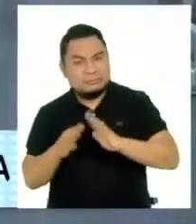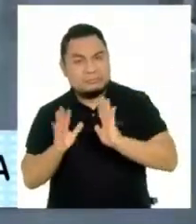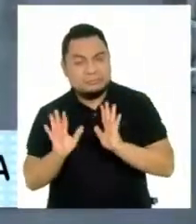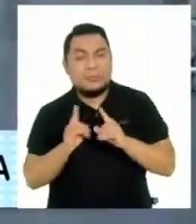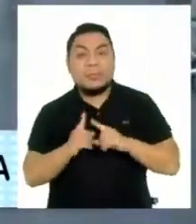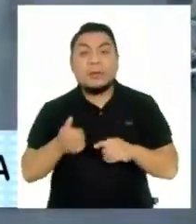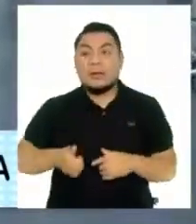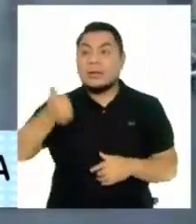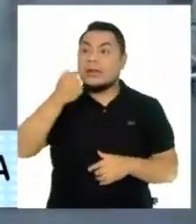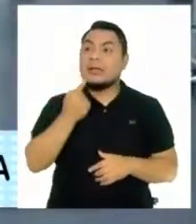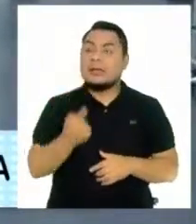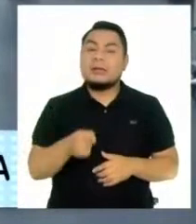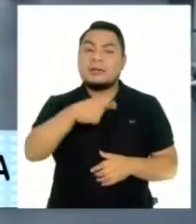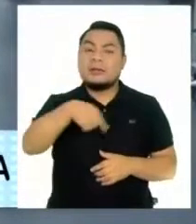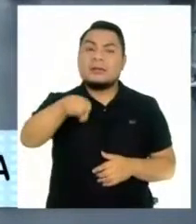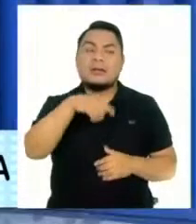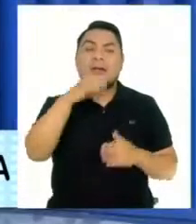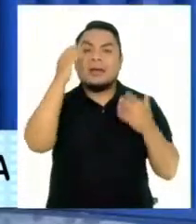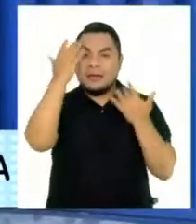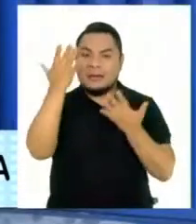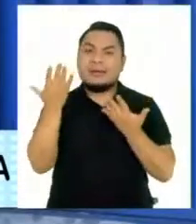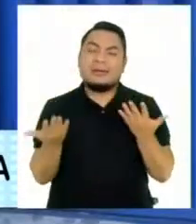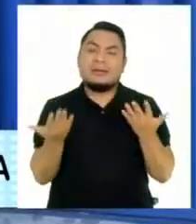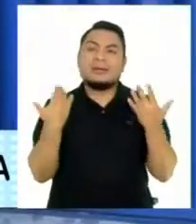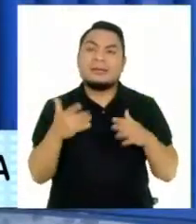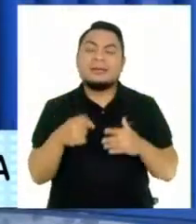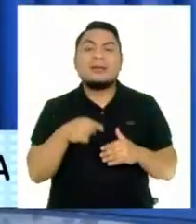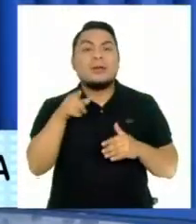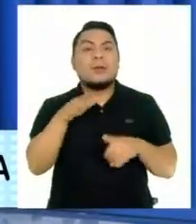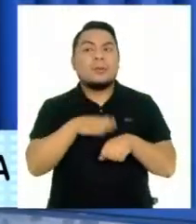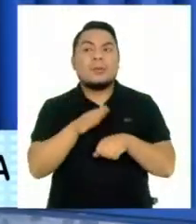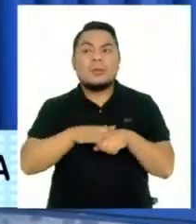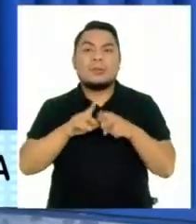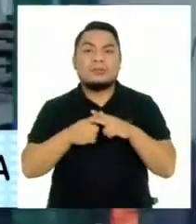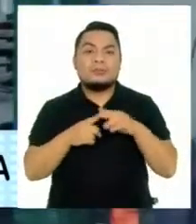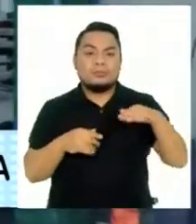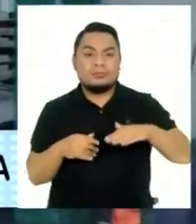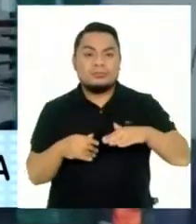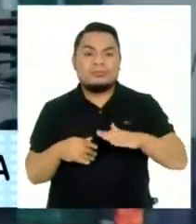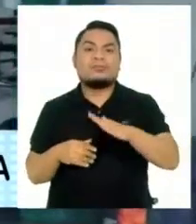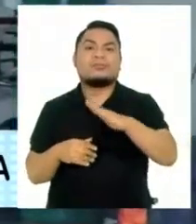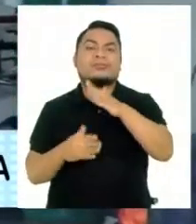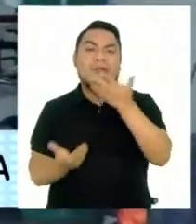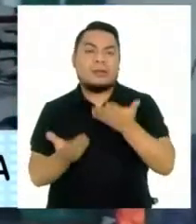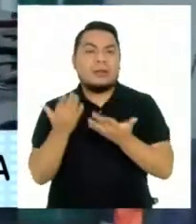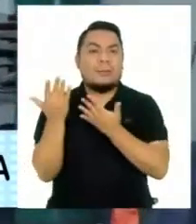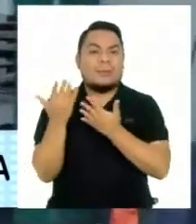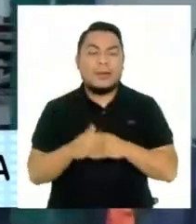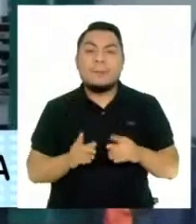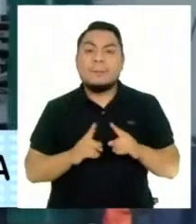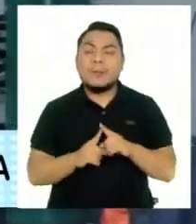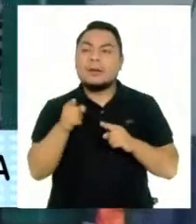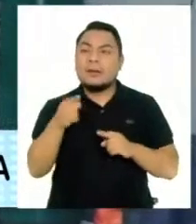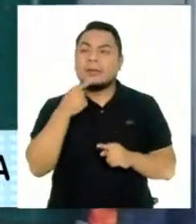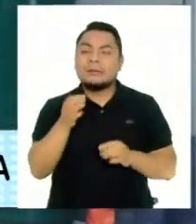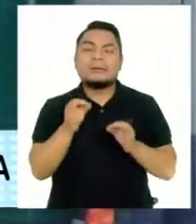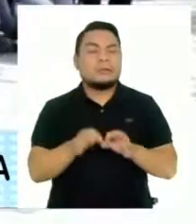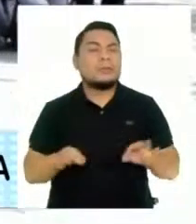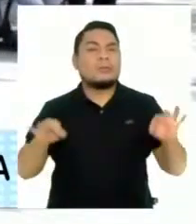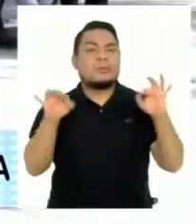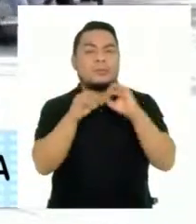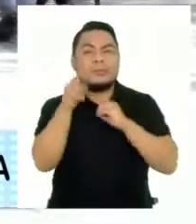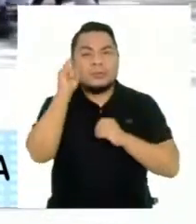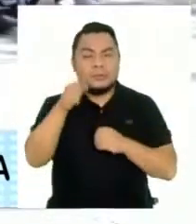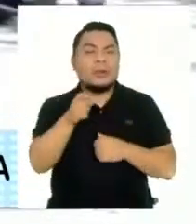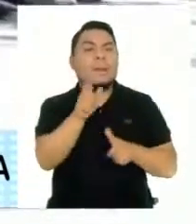autoridades indicaron que están a la espera de que el nivel de alerta se modifique. Sin embargo, explican que será fundamental